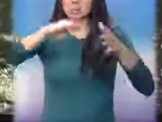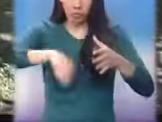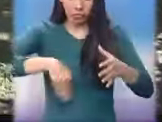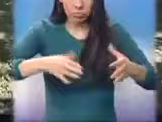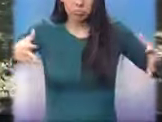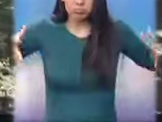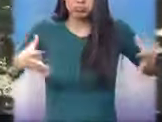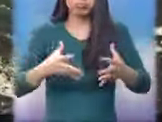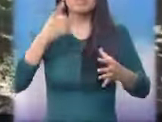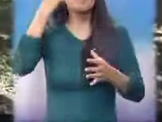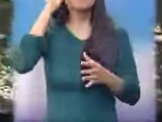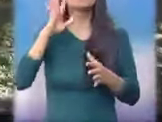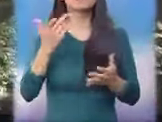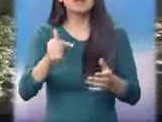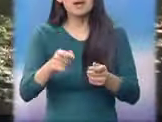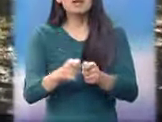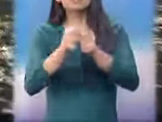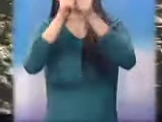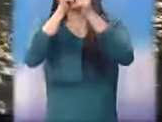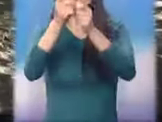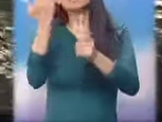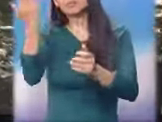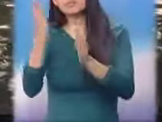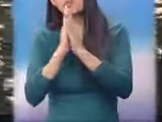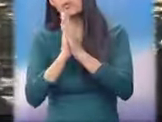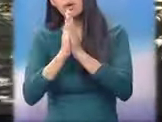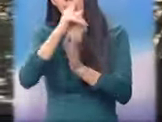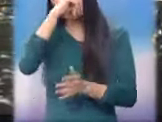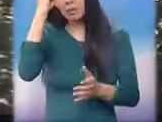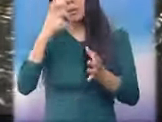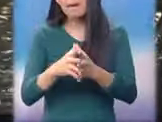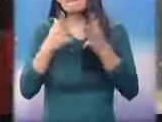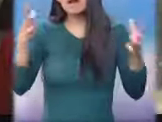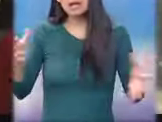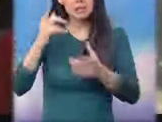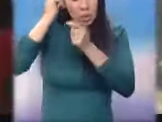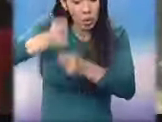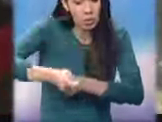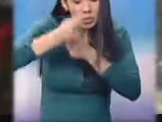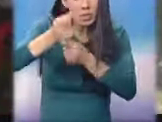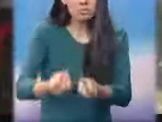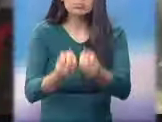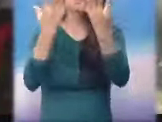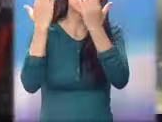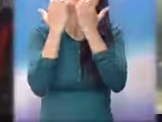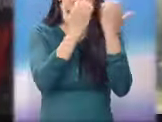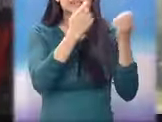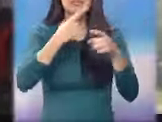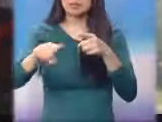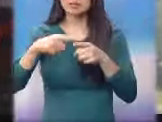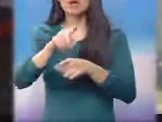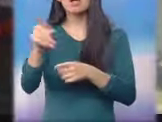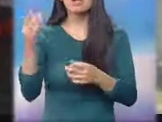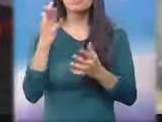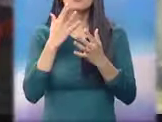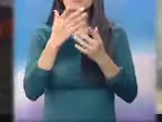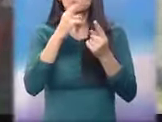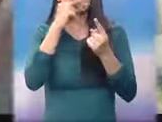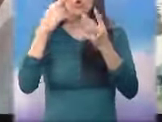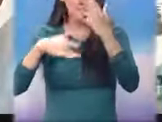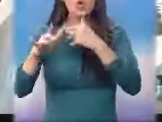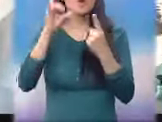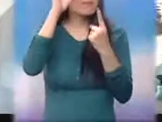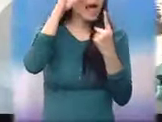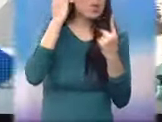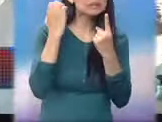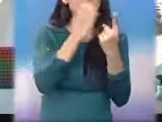espirituales, en esta ocasión para pedir fuentes de empleo y cosechas, especialmente de los cuatro colores del maíz. Venimos a pedir por el